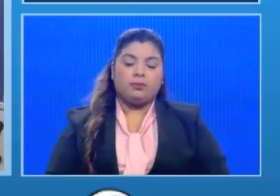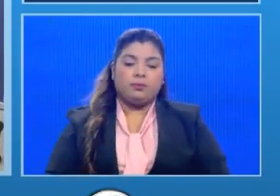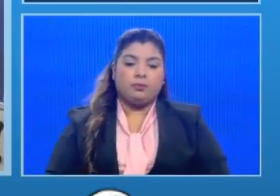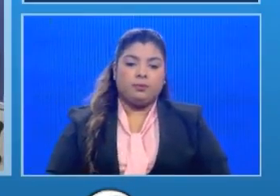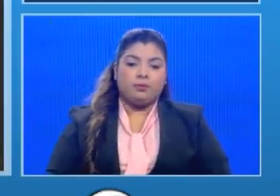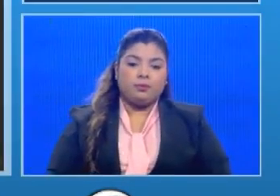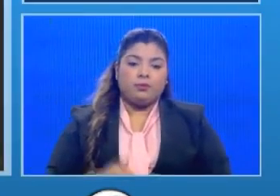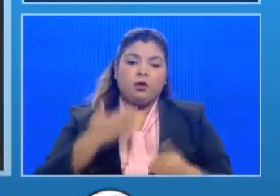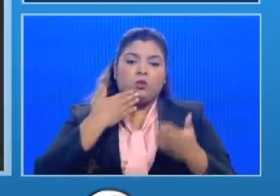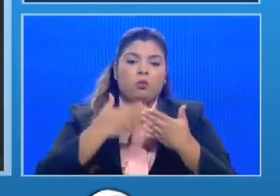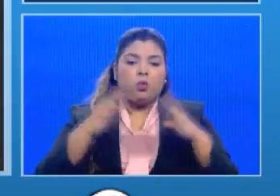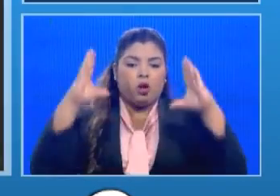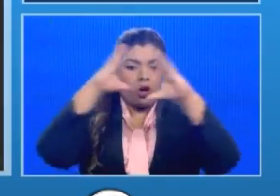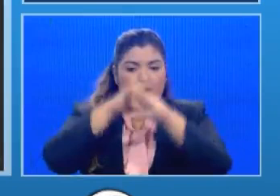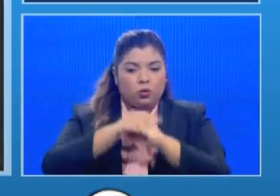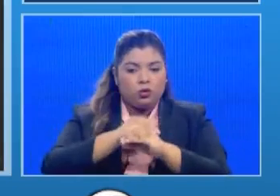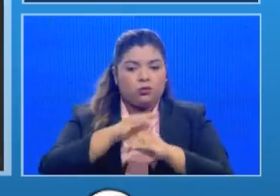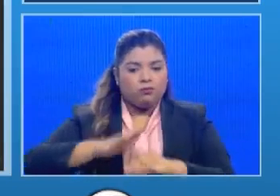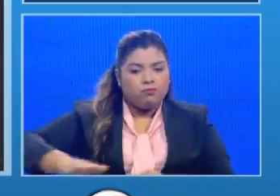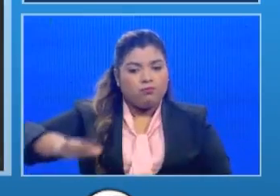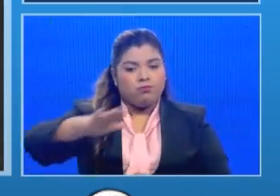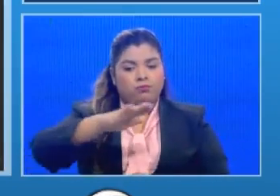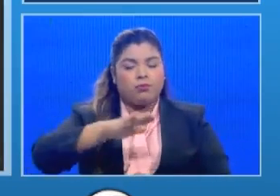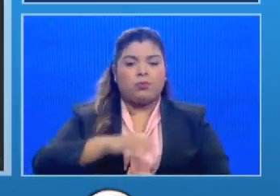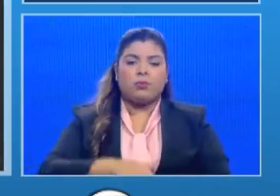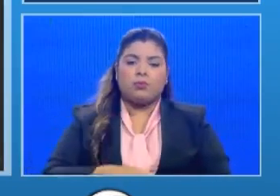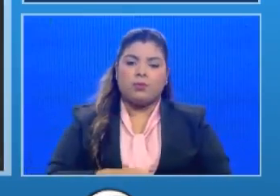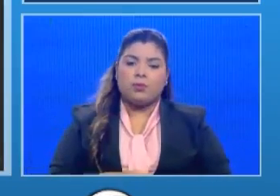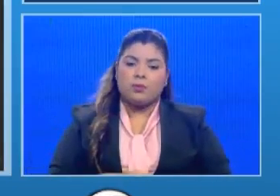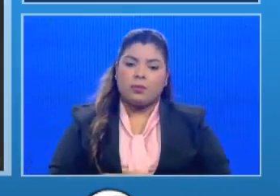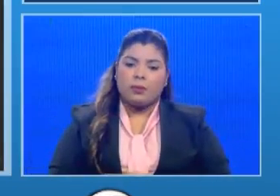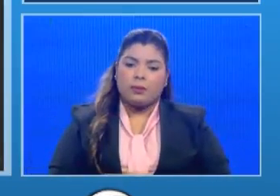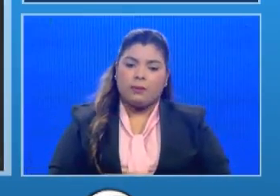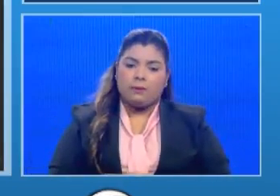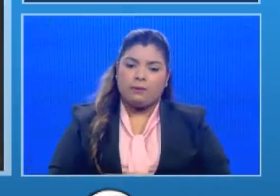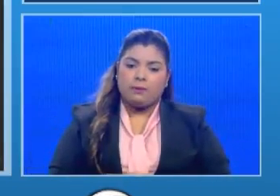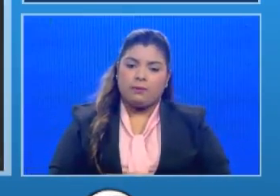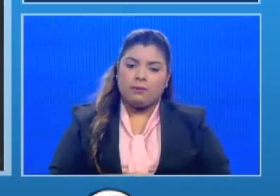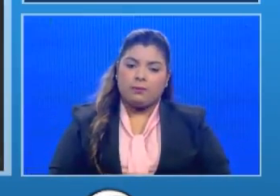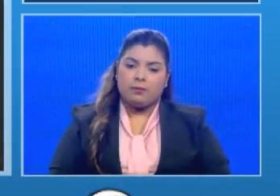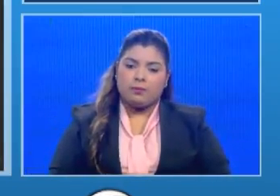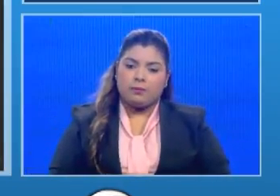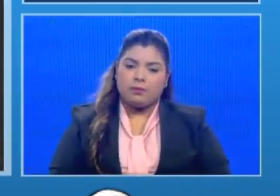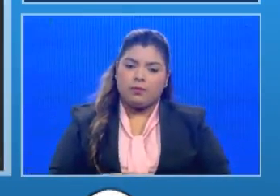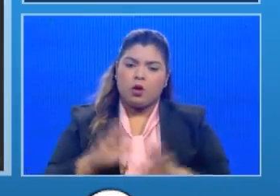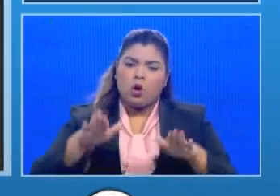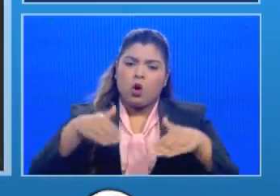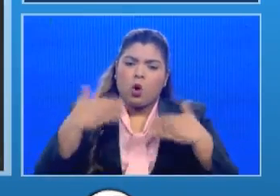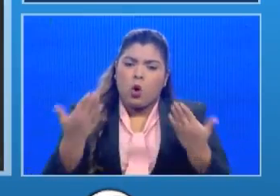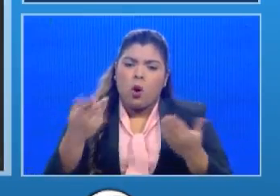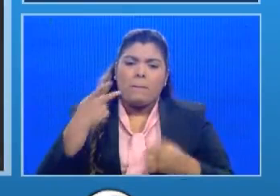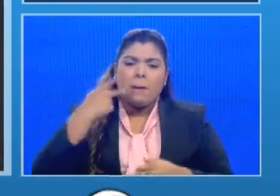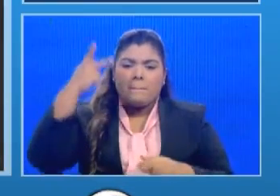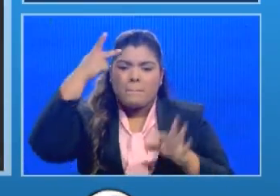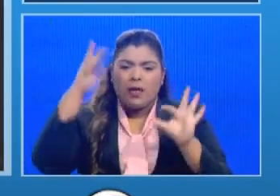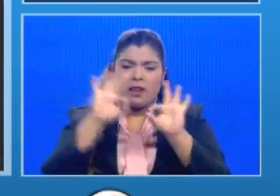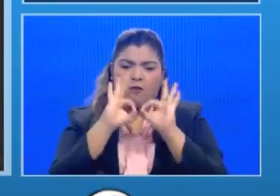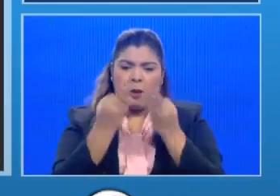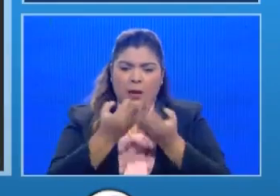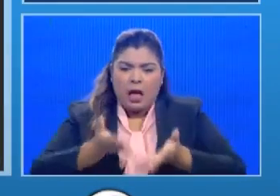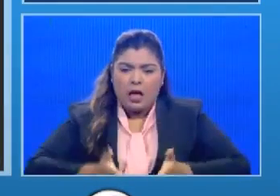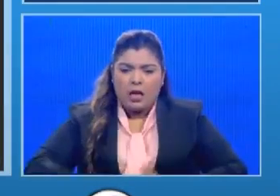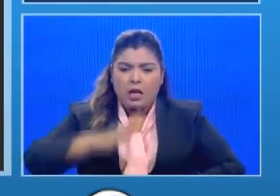muy buenas noches a la mesa principal ministra cómo van a saber los padres de los estudiantes de colegios privados que en efecto